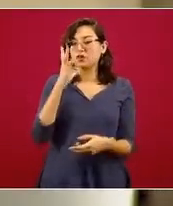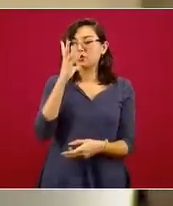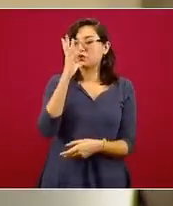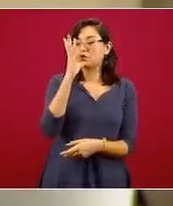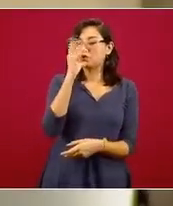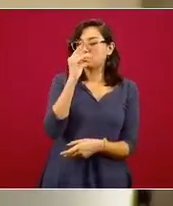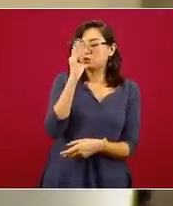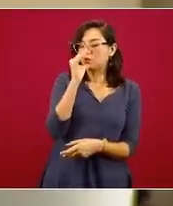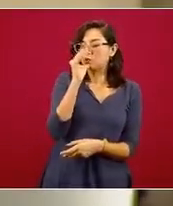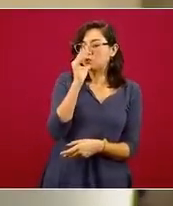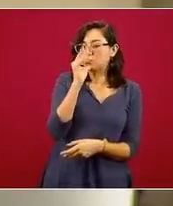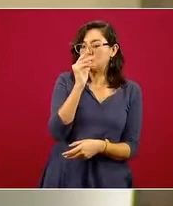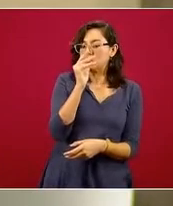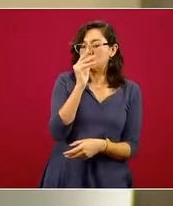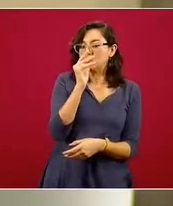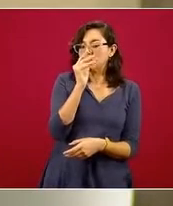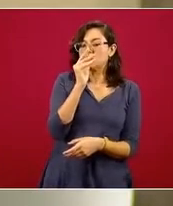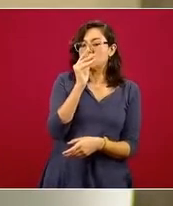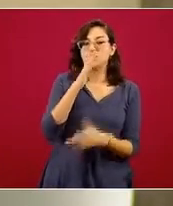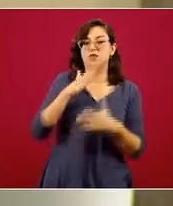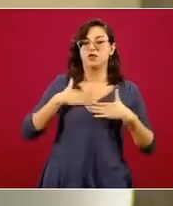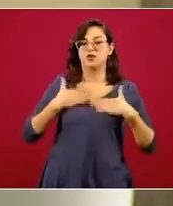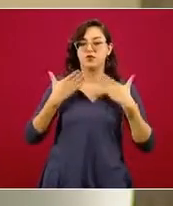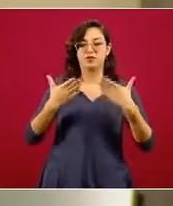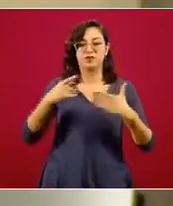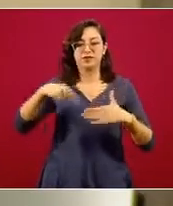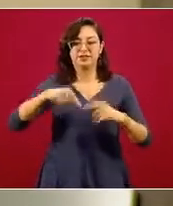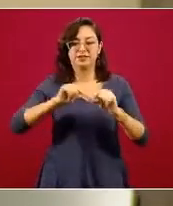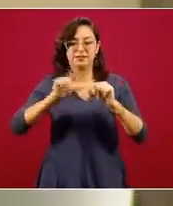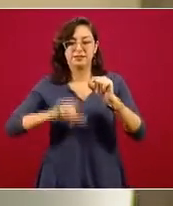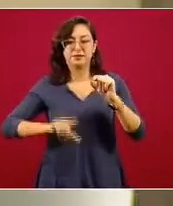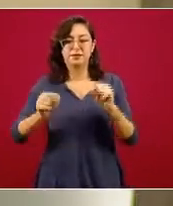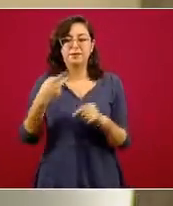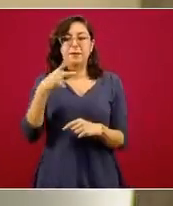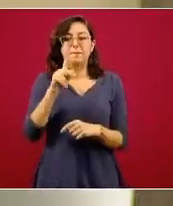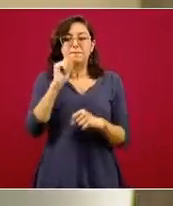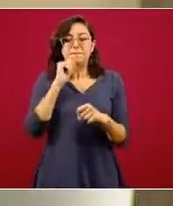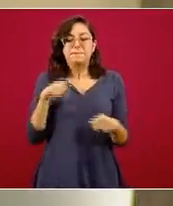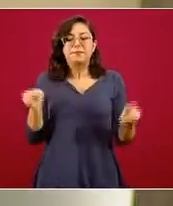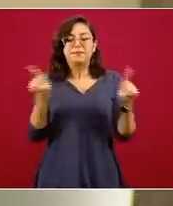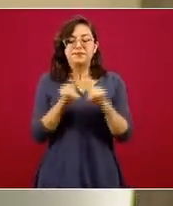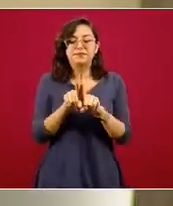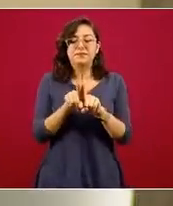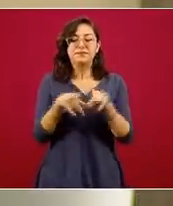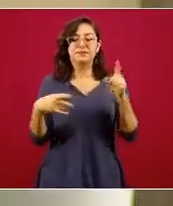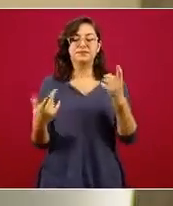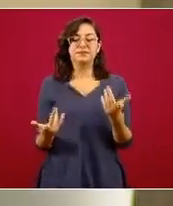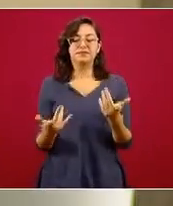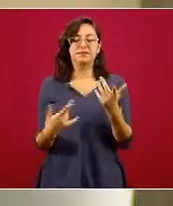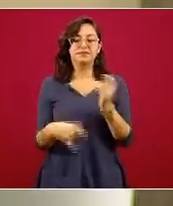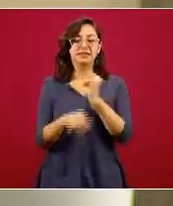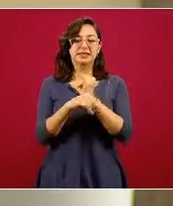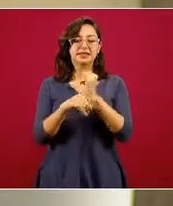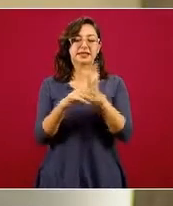se puede estar confiando en lo que se está aplicando aquí en México. Pero también circula también en redes